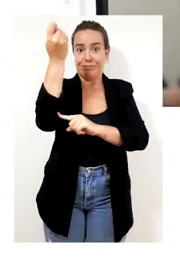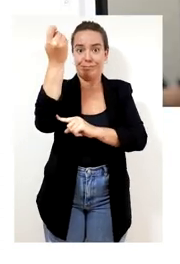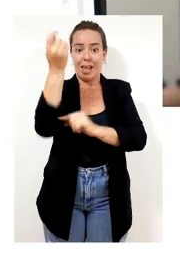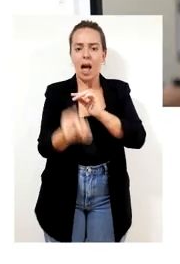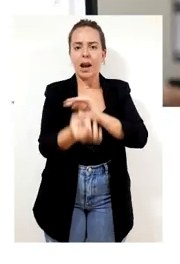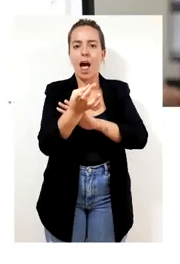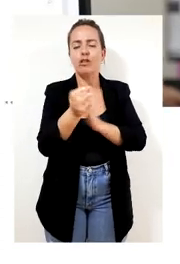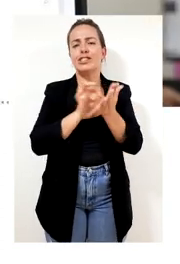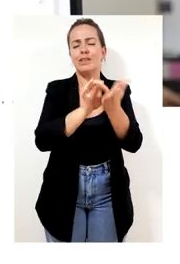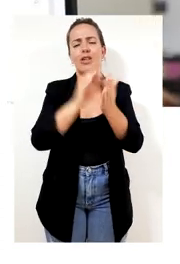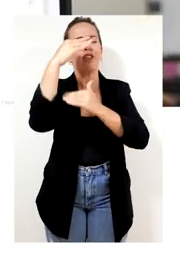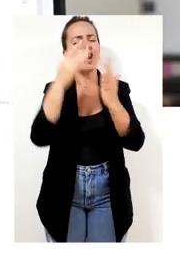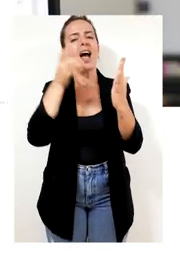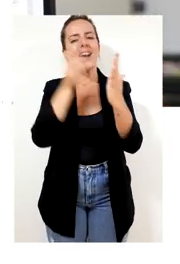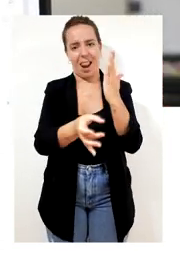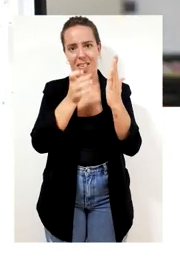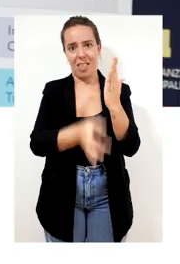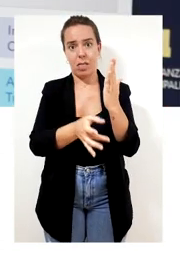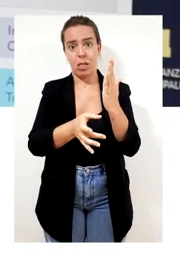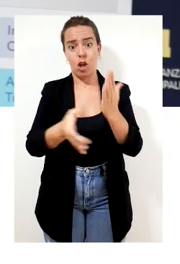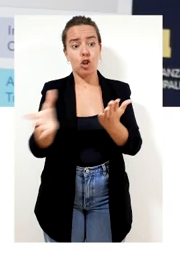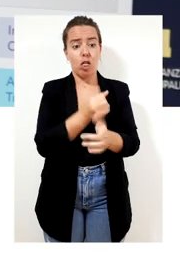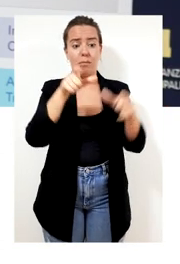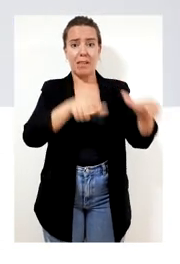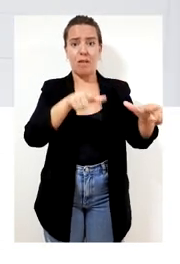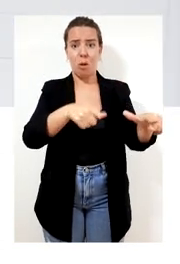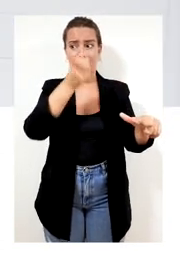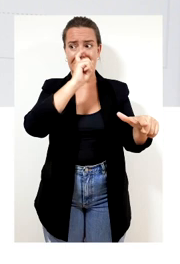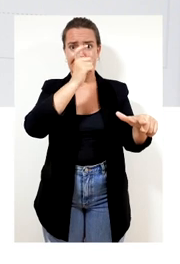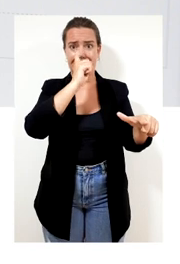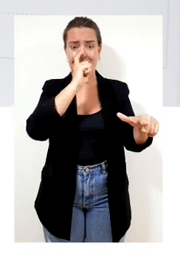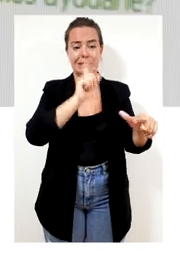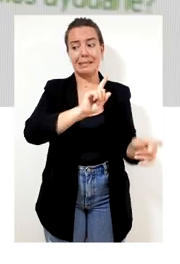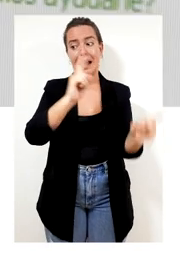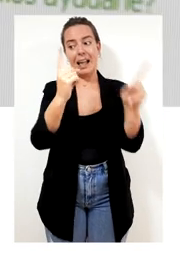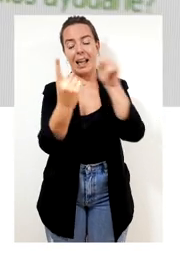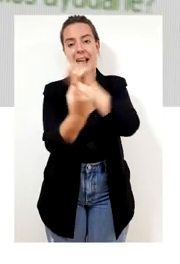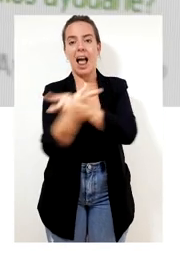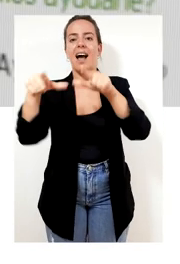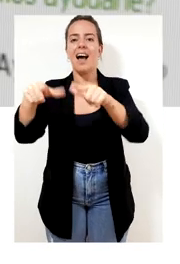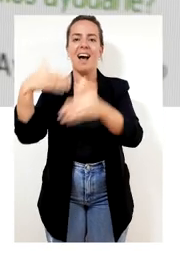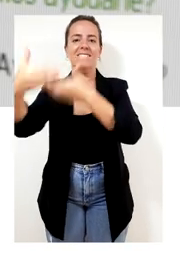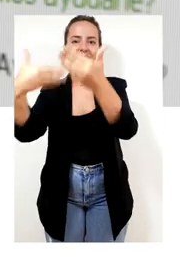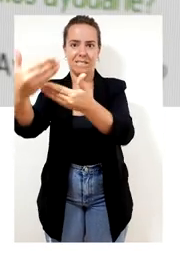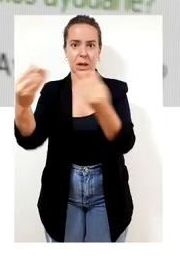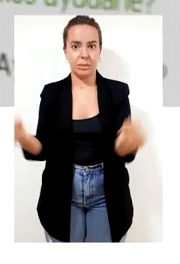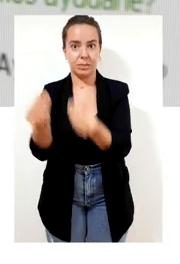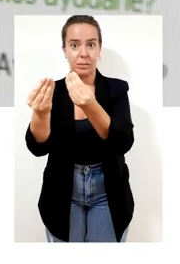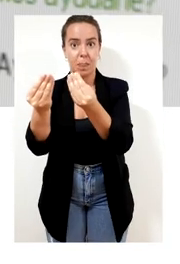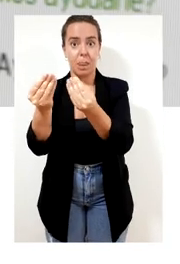implantado un servicio de atención de calidad. Hemos migrado toda la plataforma de gestión anterior a una nueva versión más evolucionada.